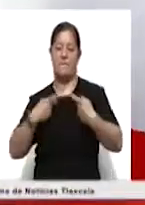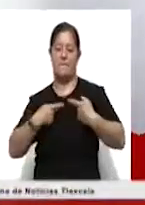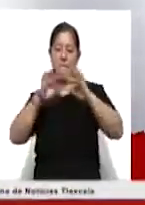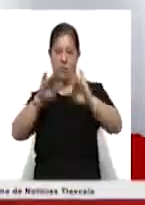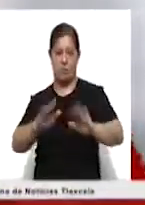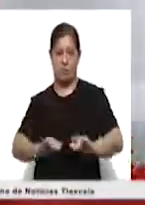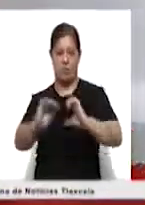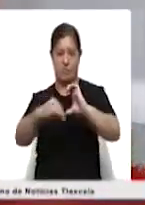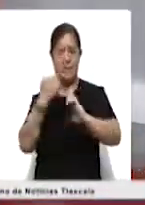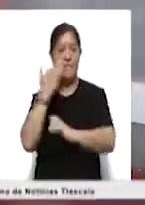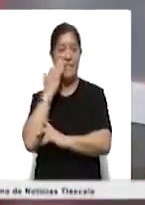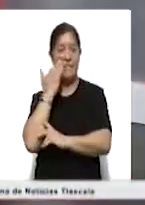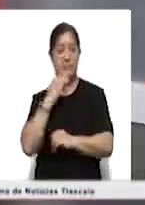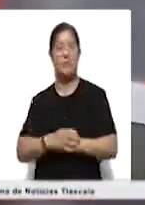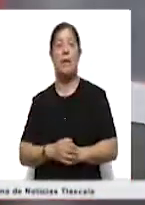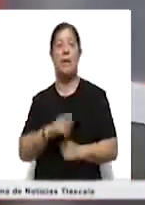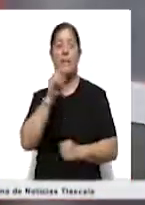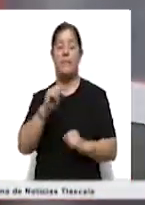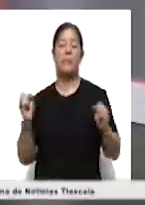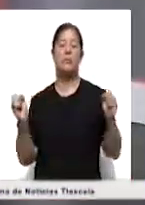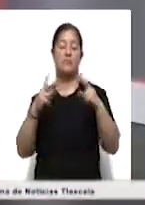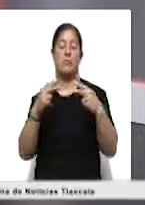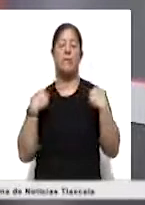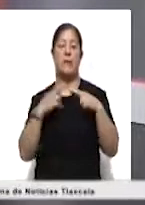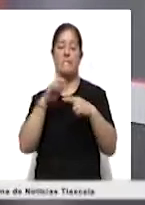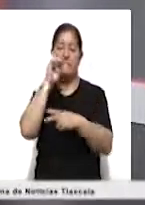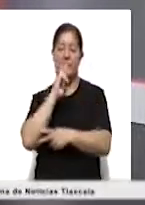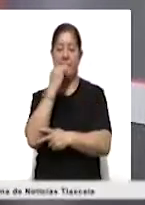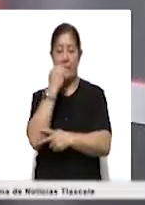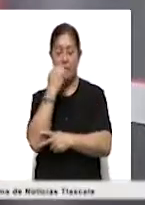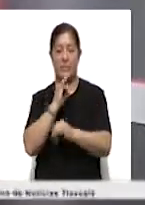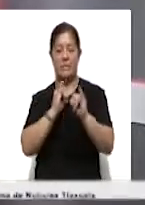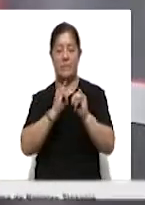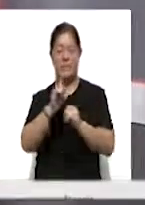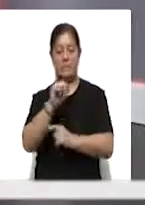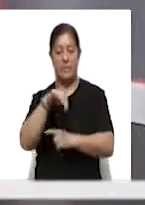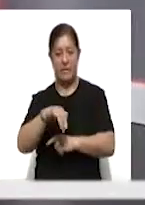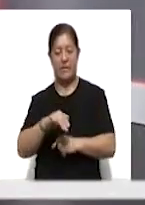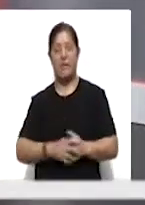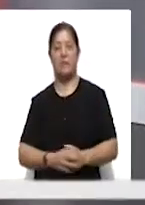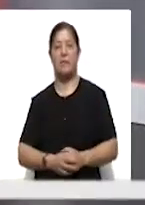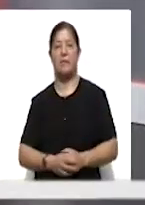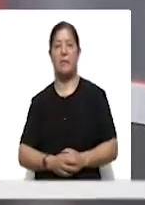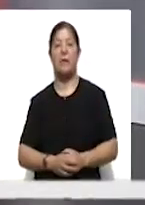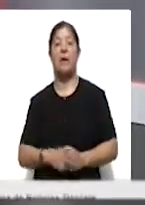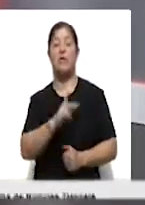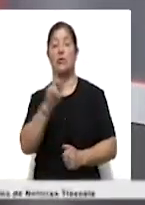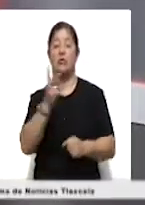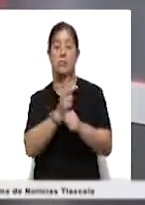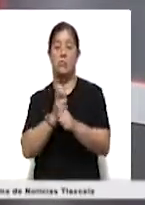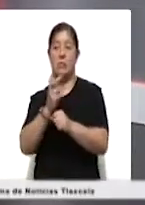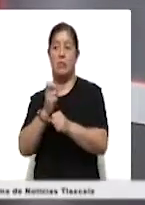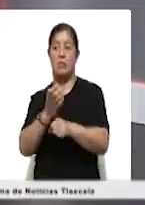a través de la cuenta de Facebook. También despido a la maestra Miroslava Amador, intérprete en lengua de señas mexicana. Las y los invito a que nos